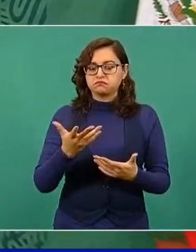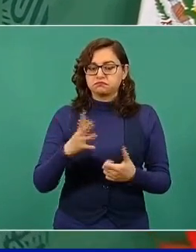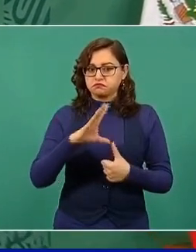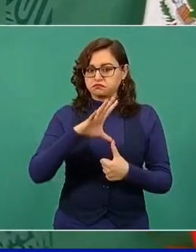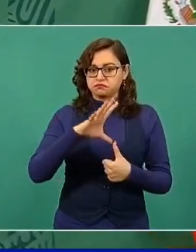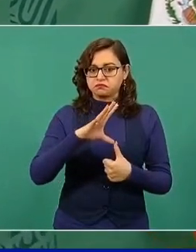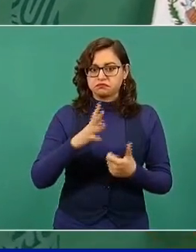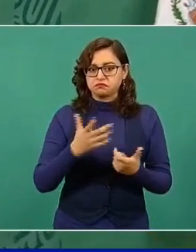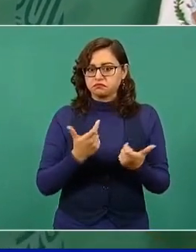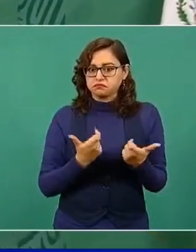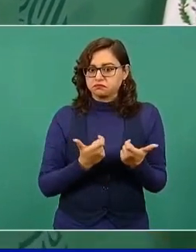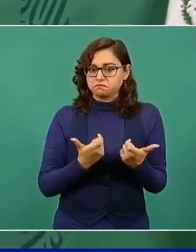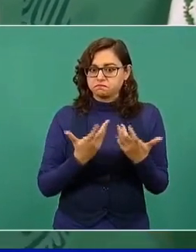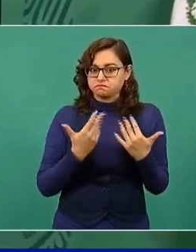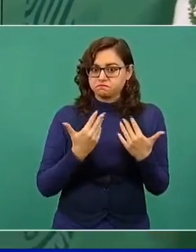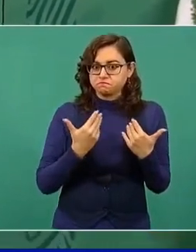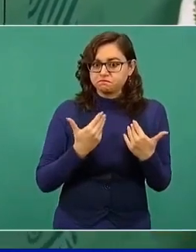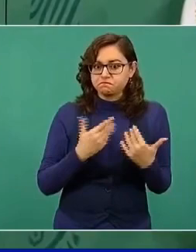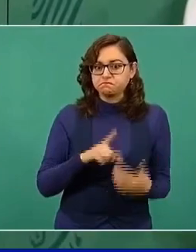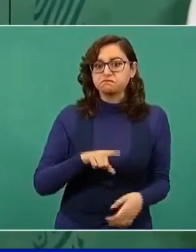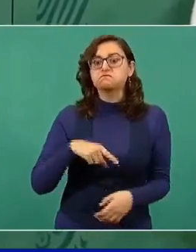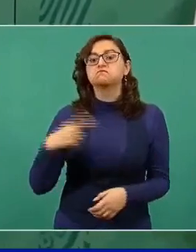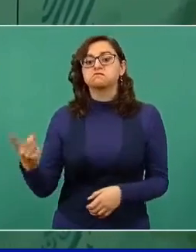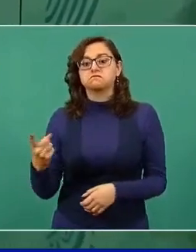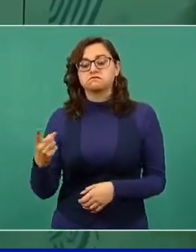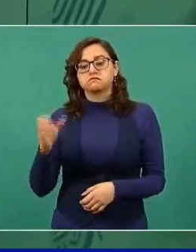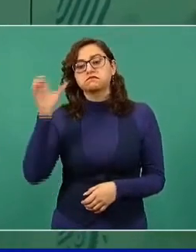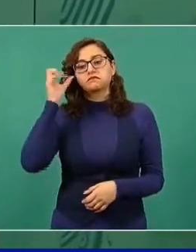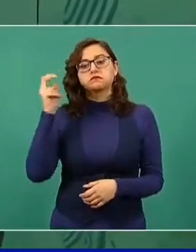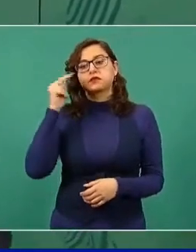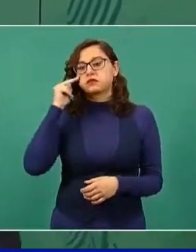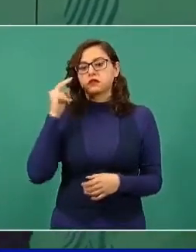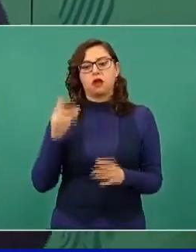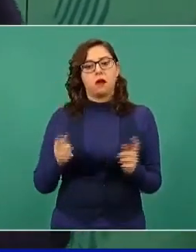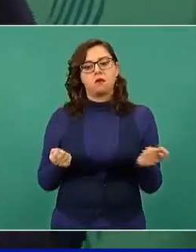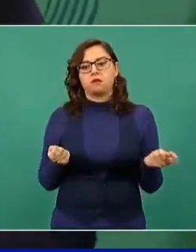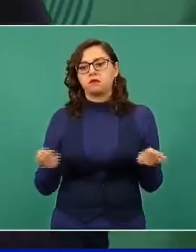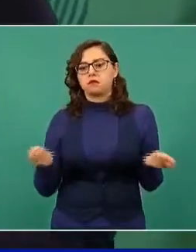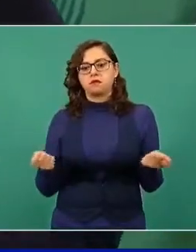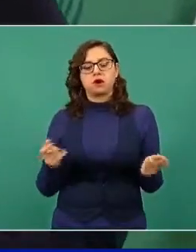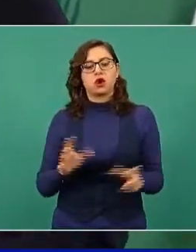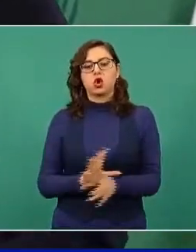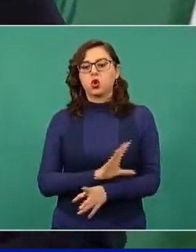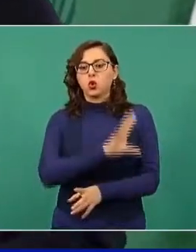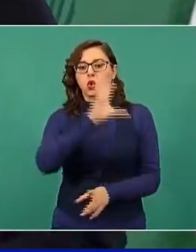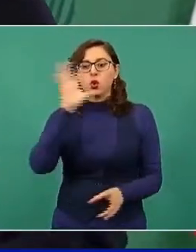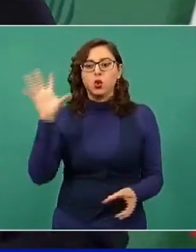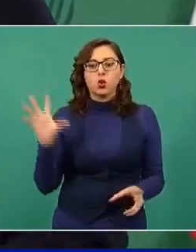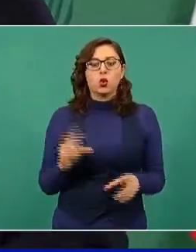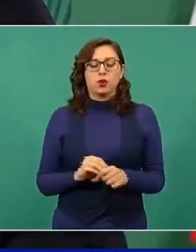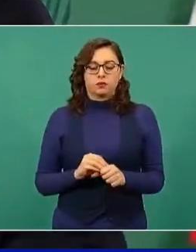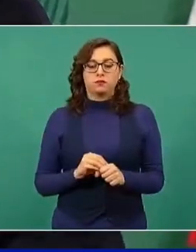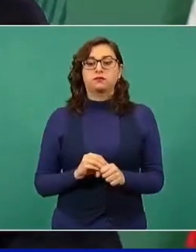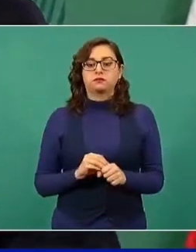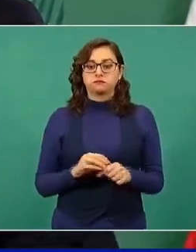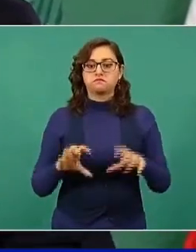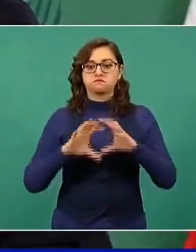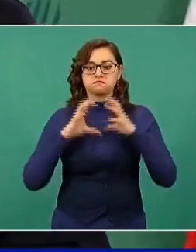China va a tener el dominio económico comercial